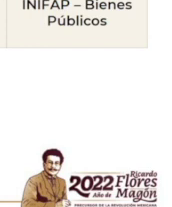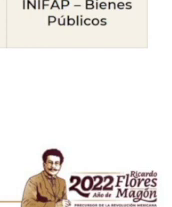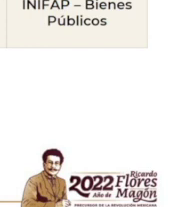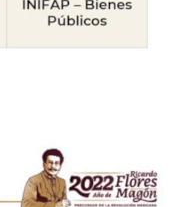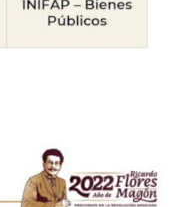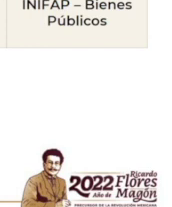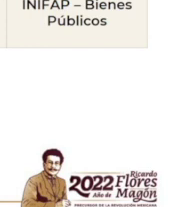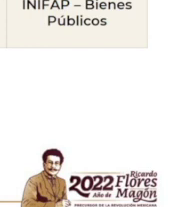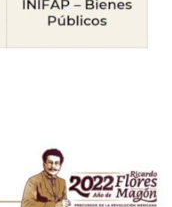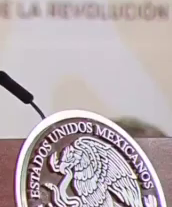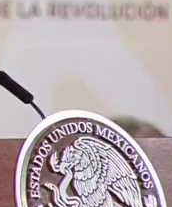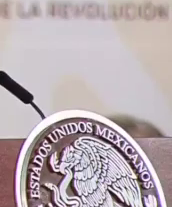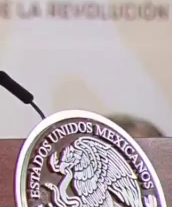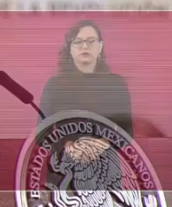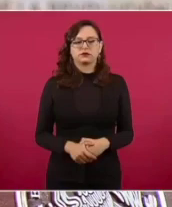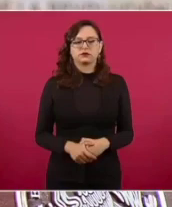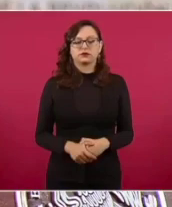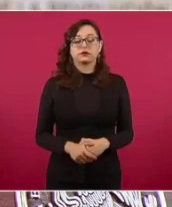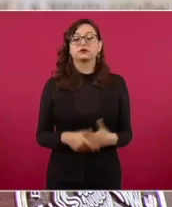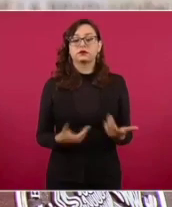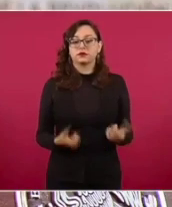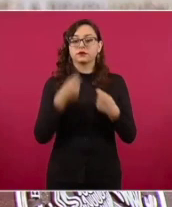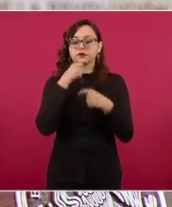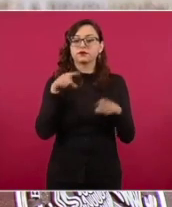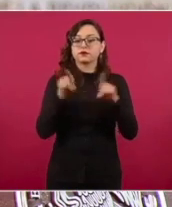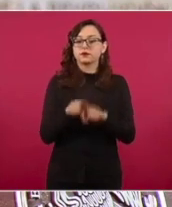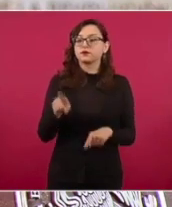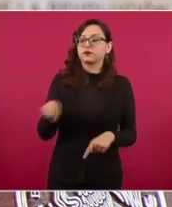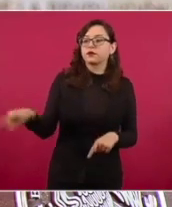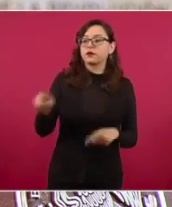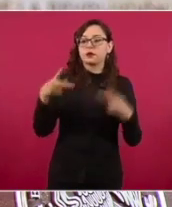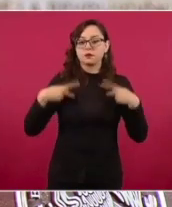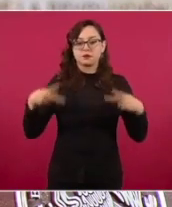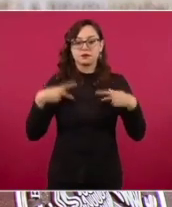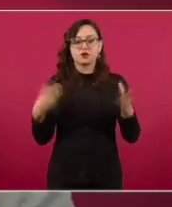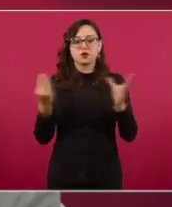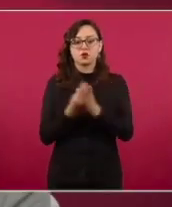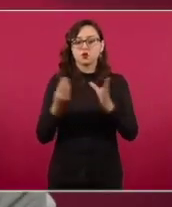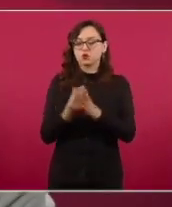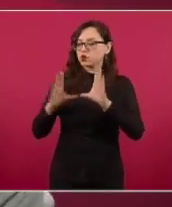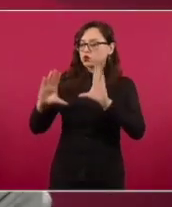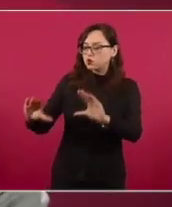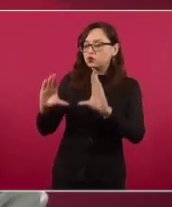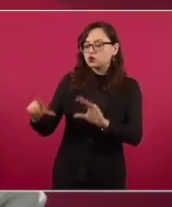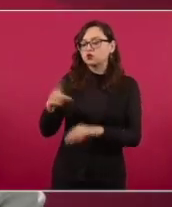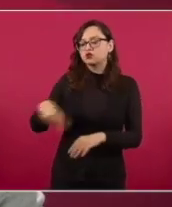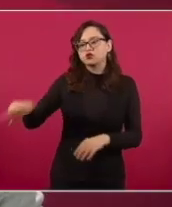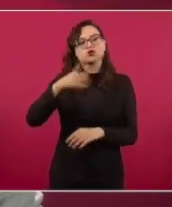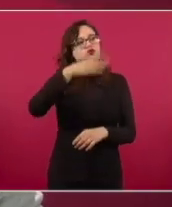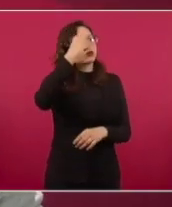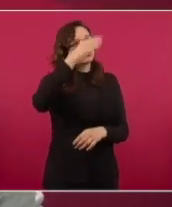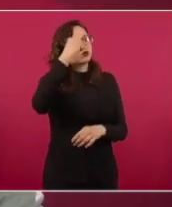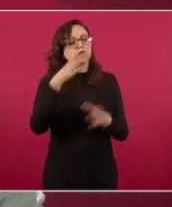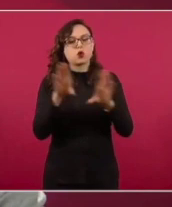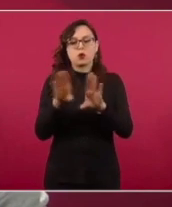proceso a través de la capacitación de productores para el manejo fundamentalmente de fertilizantes orgánicos a través de